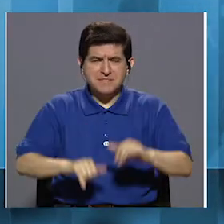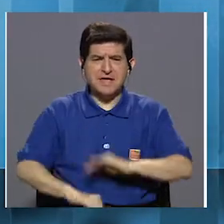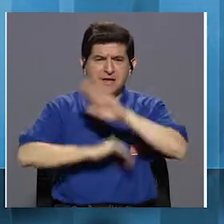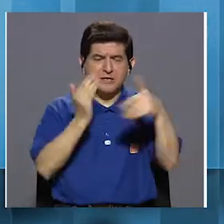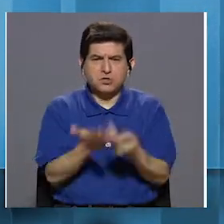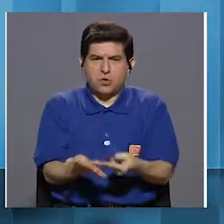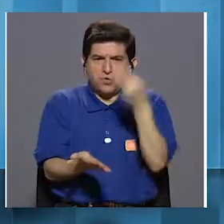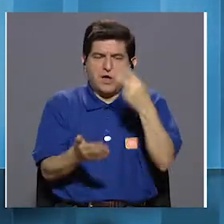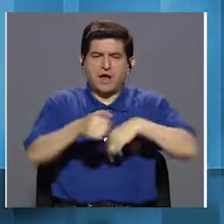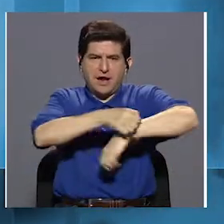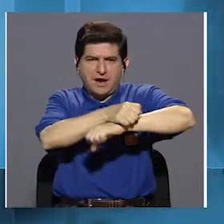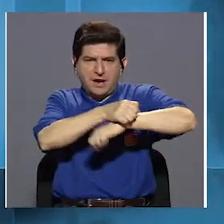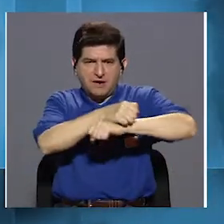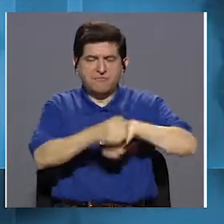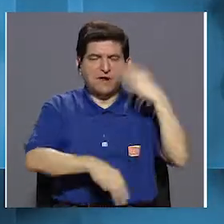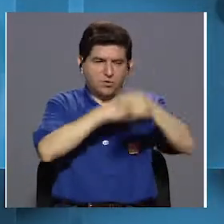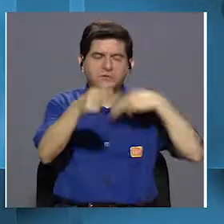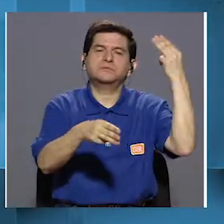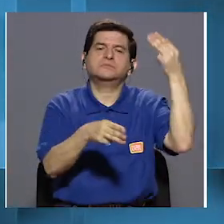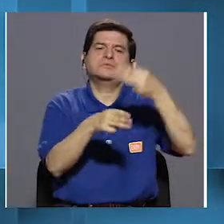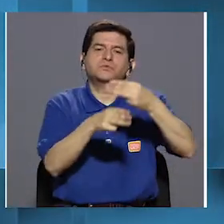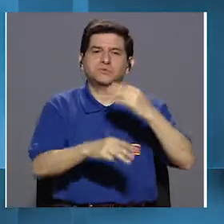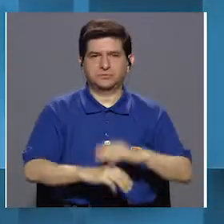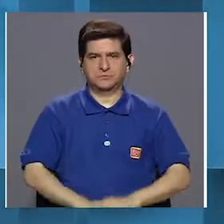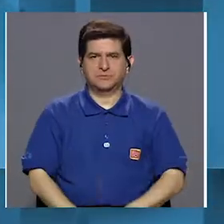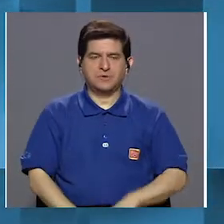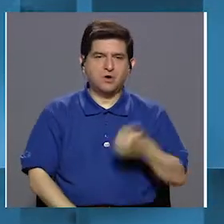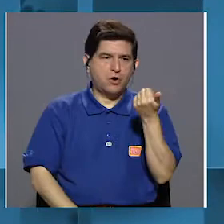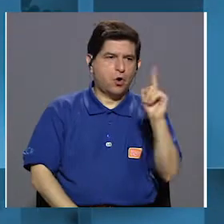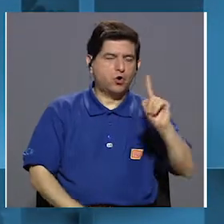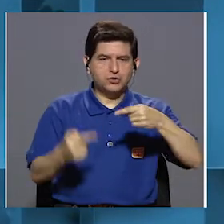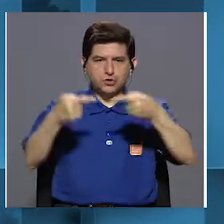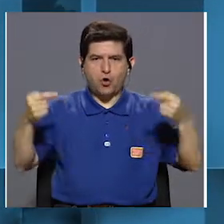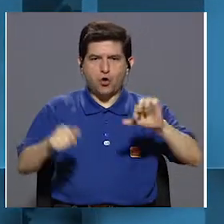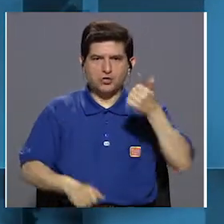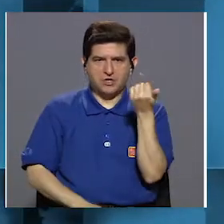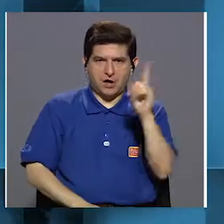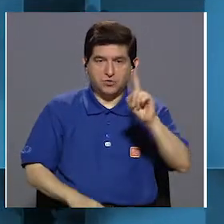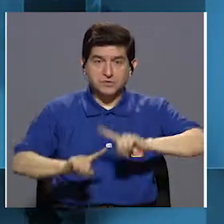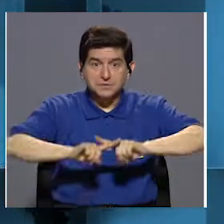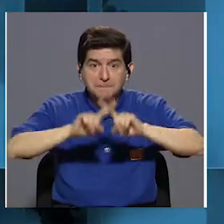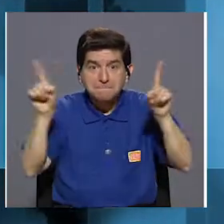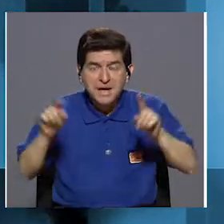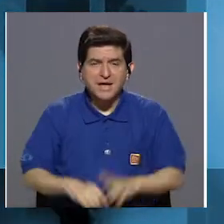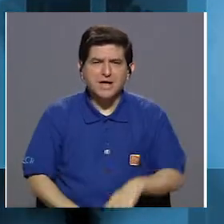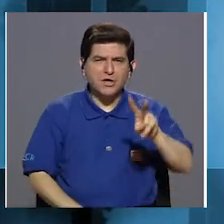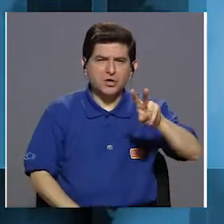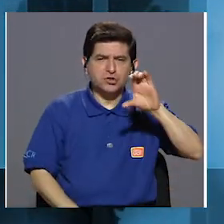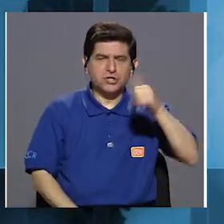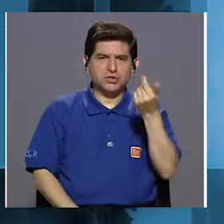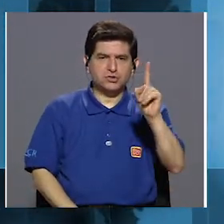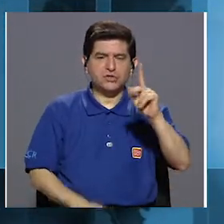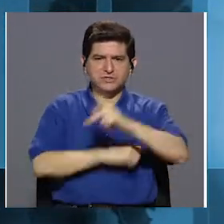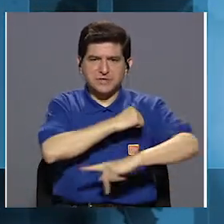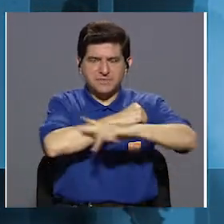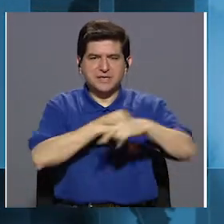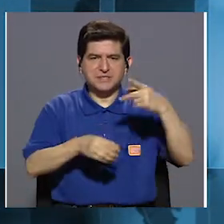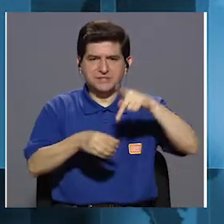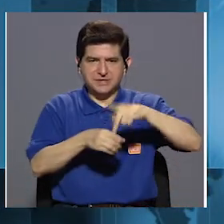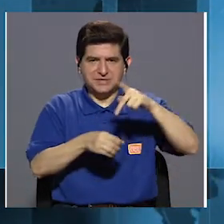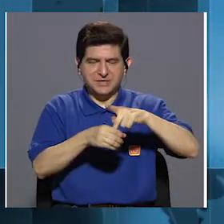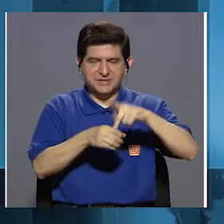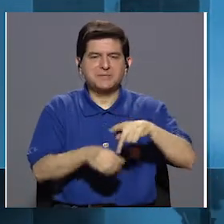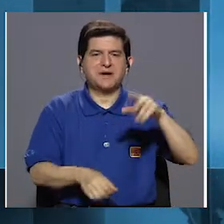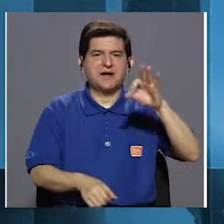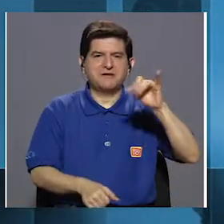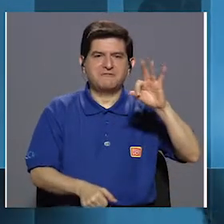riqueza futbolística mundial. Son once contra once, pero de los 211 países que juegan en la FIFA,